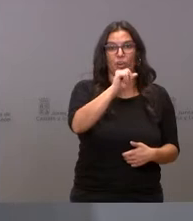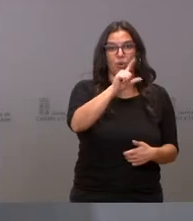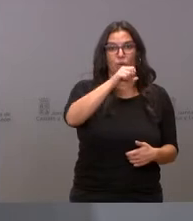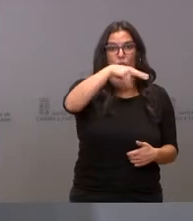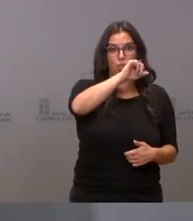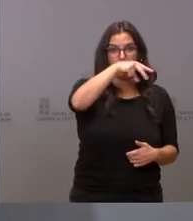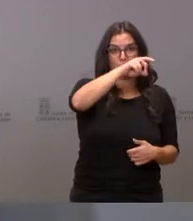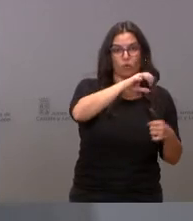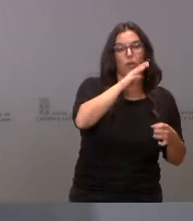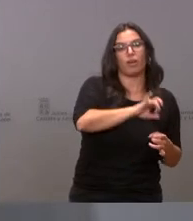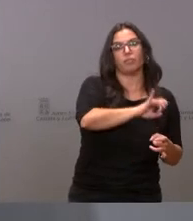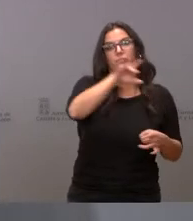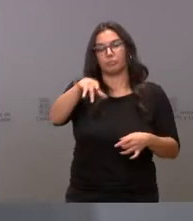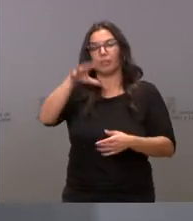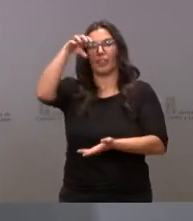logístico de Ávila.